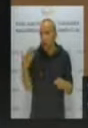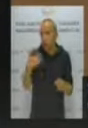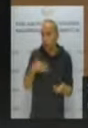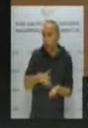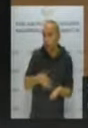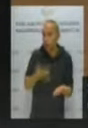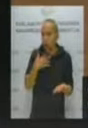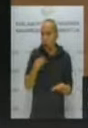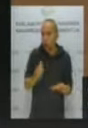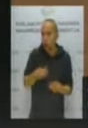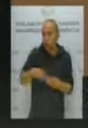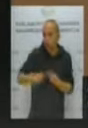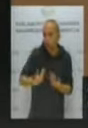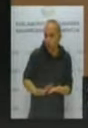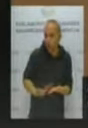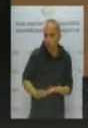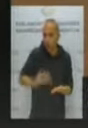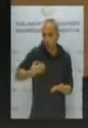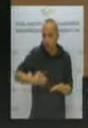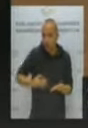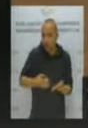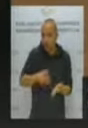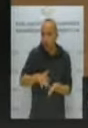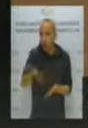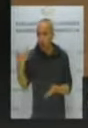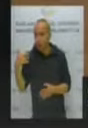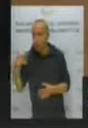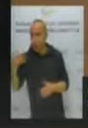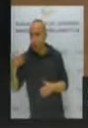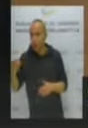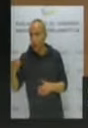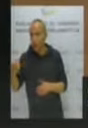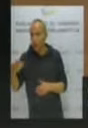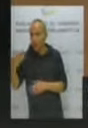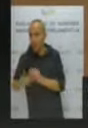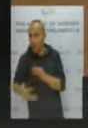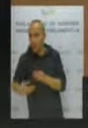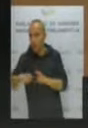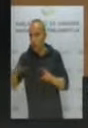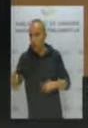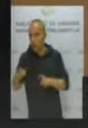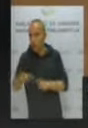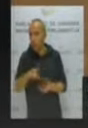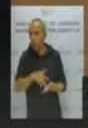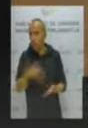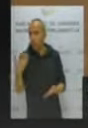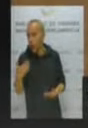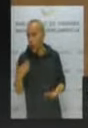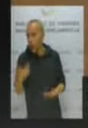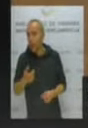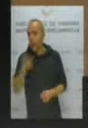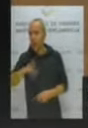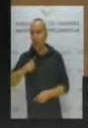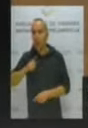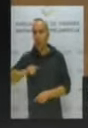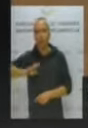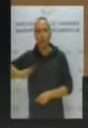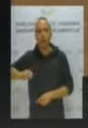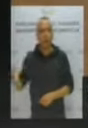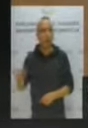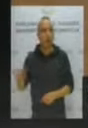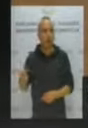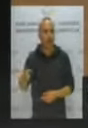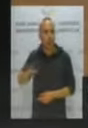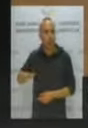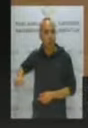documentos, con comprobaciones, se ha producido este fallo informático y qué perjuicios, si los hay, se ha ocasionado a los contribuyentes